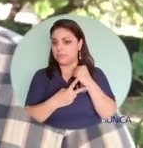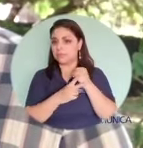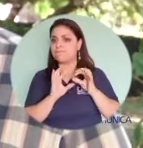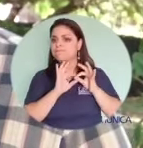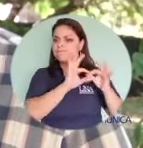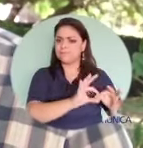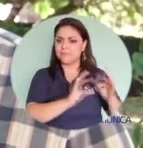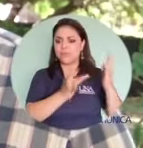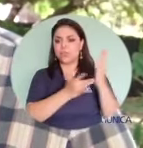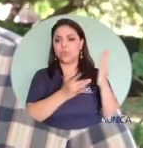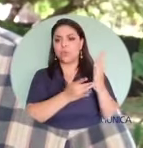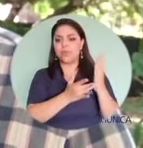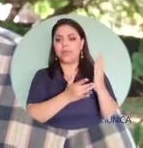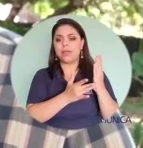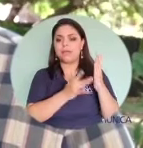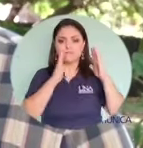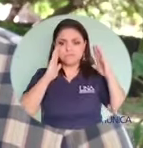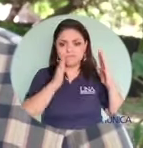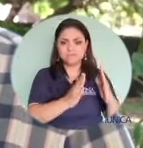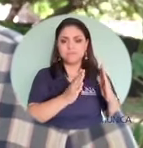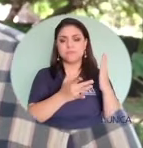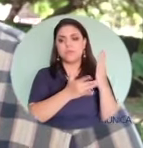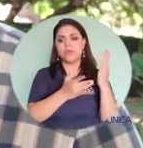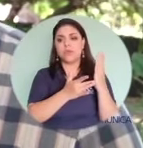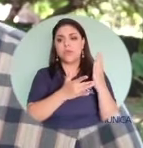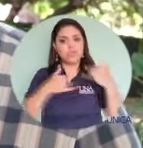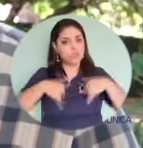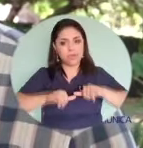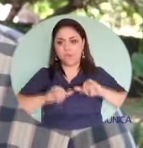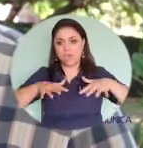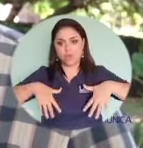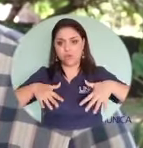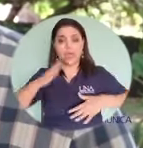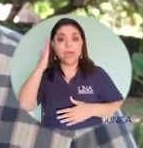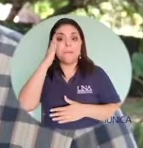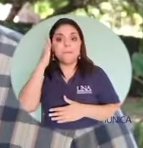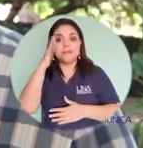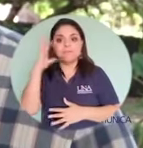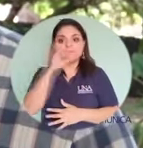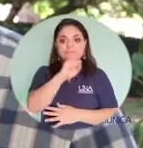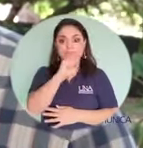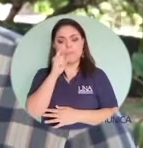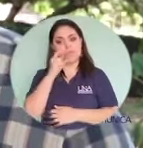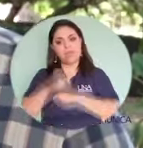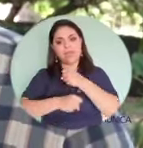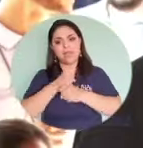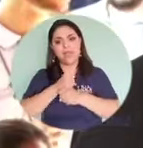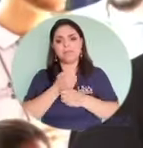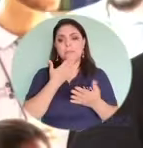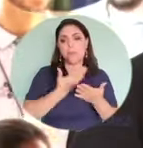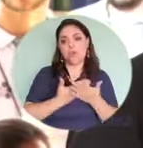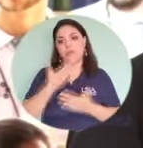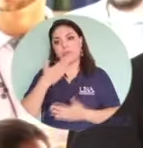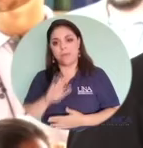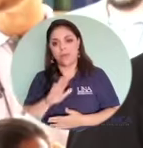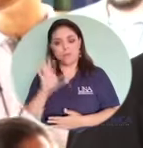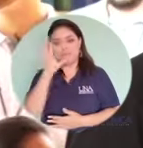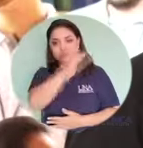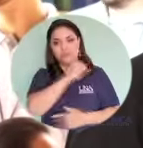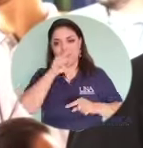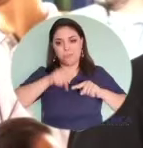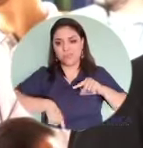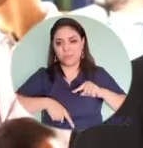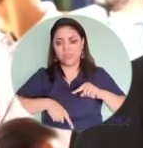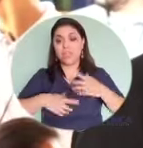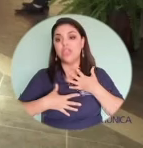niños que muchas veces están ligados a estas tecnologías y que muchas veces todavía no son capaces de discernir simplemente por la edad